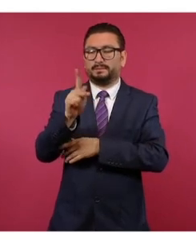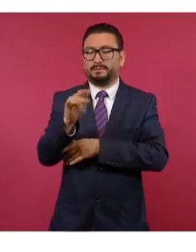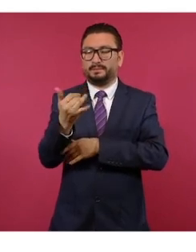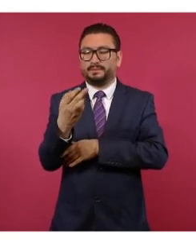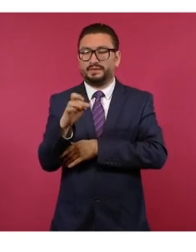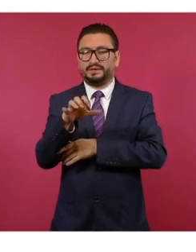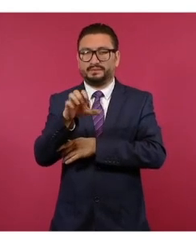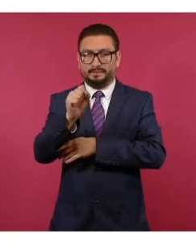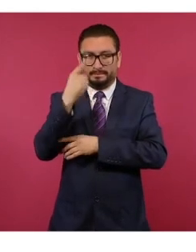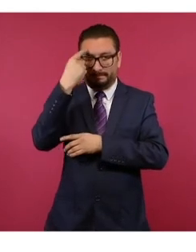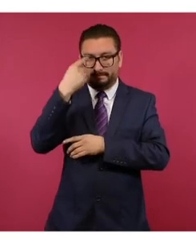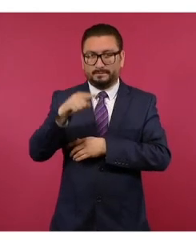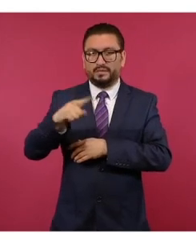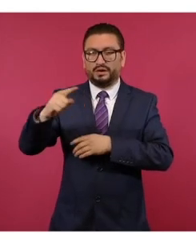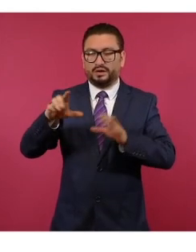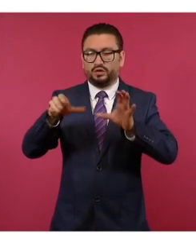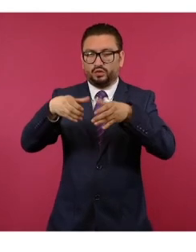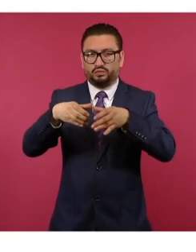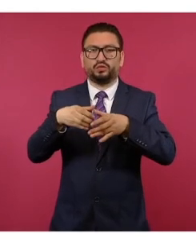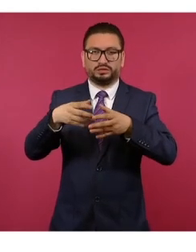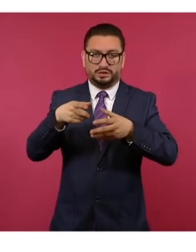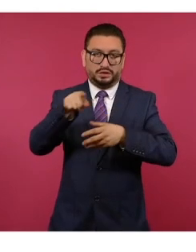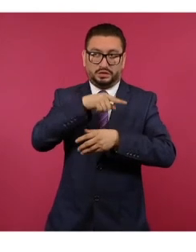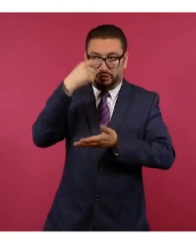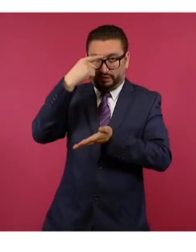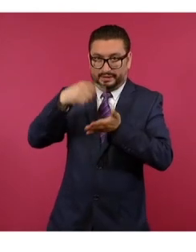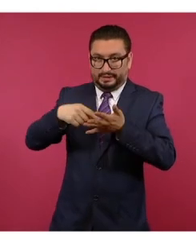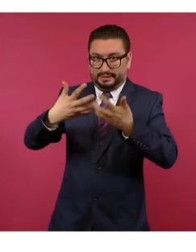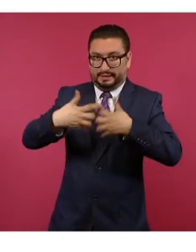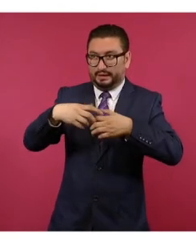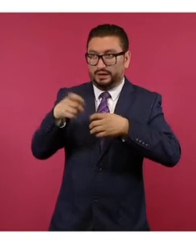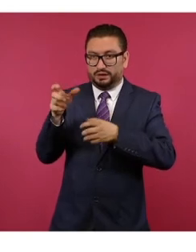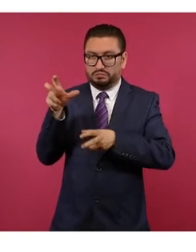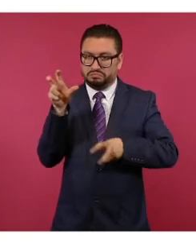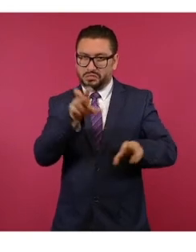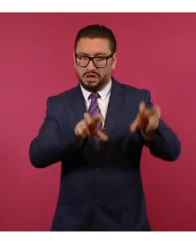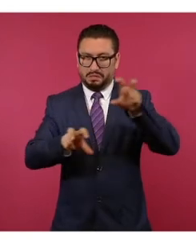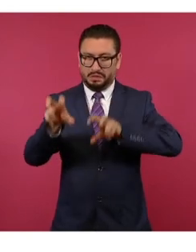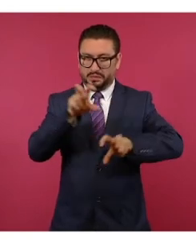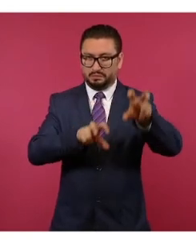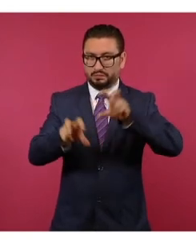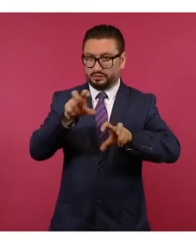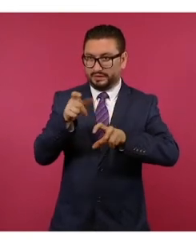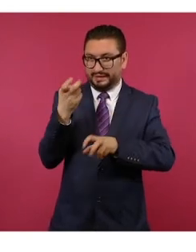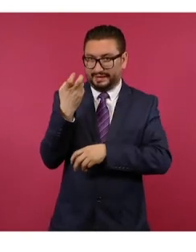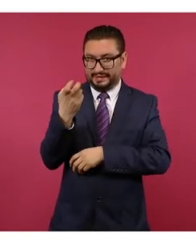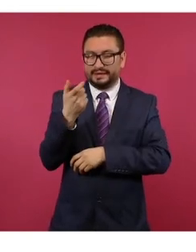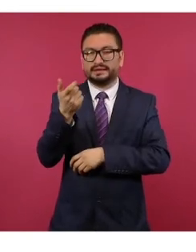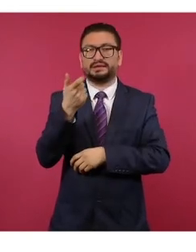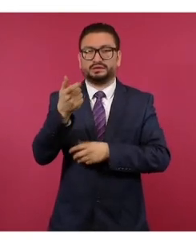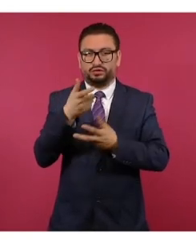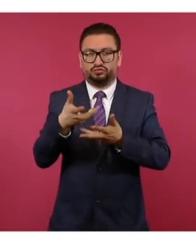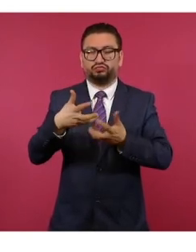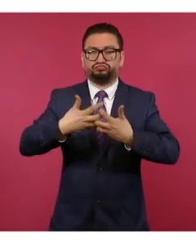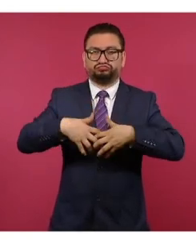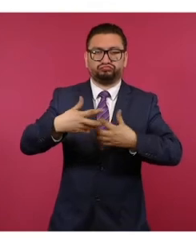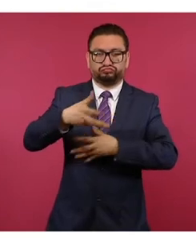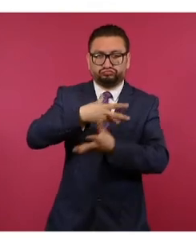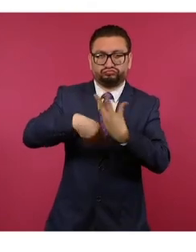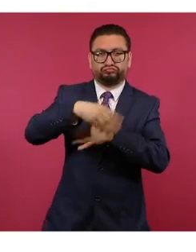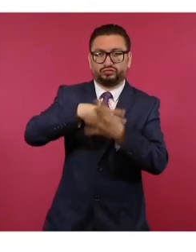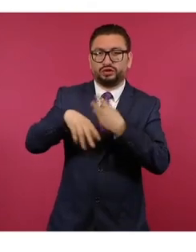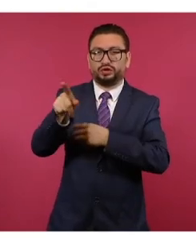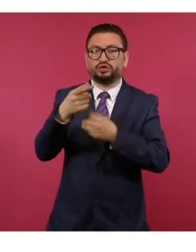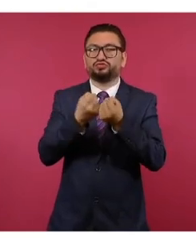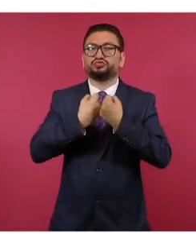Financiera Comunitaria, haciéndoles creer que si invertían su dinero en dicha financiera tendrían la calidad de